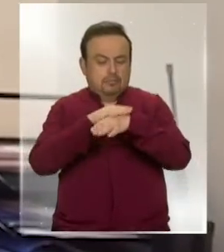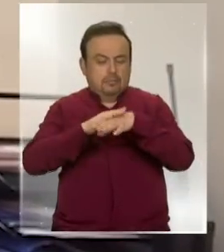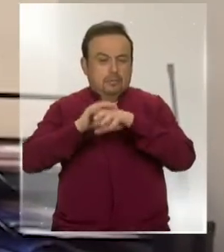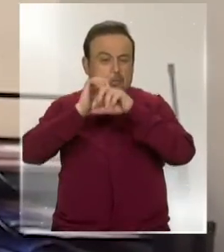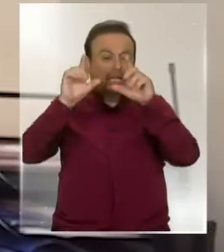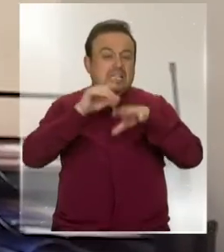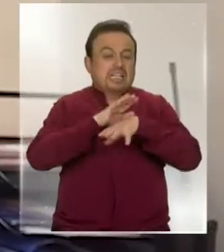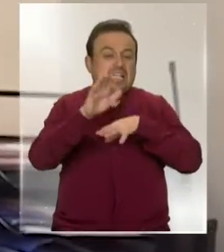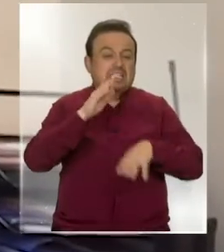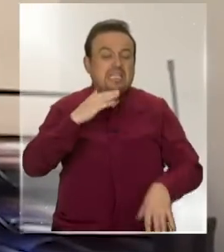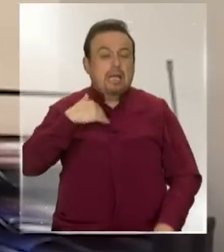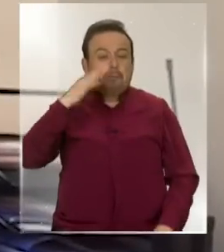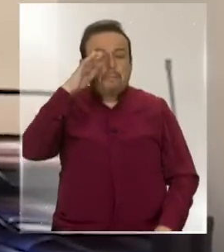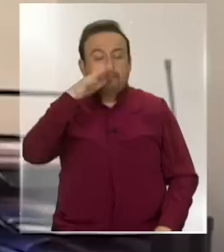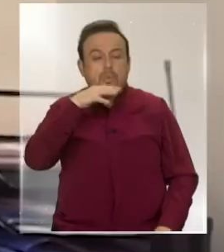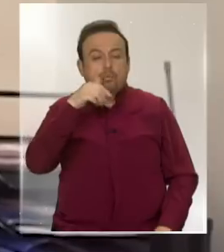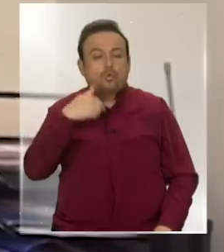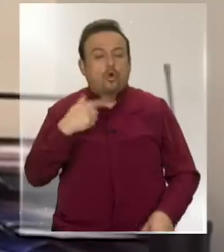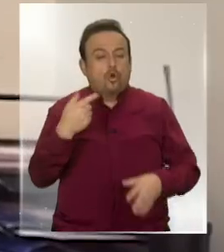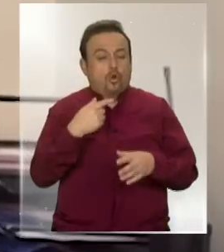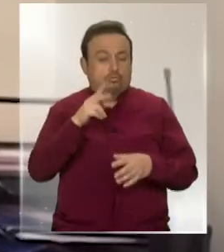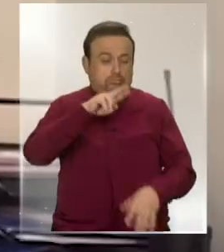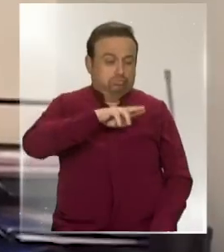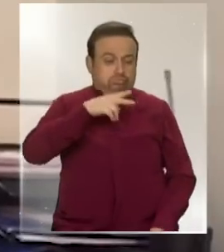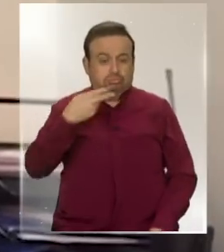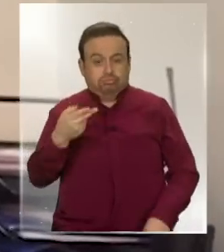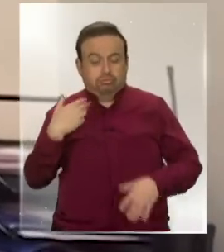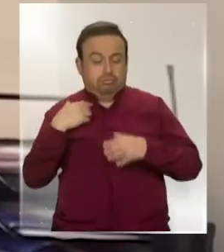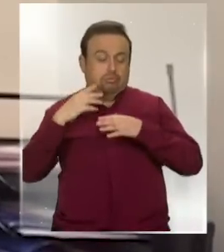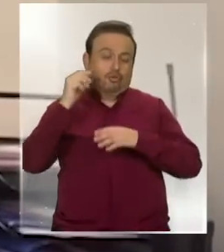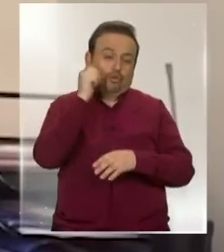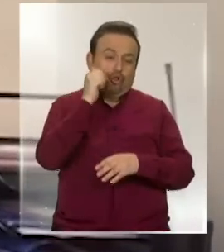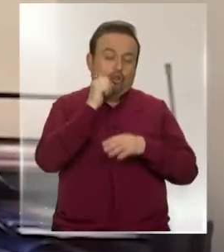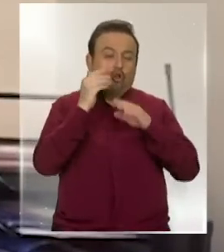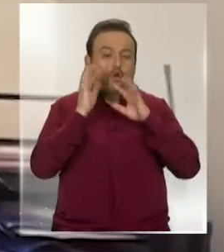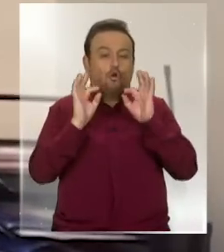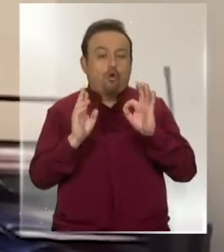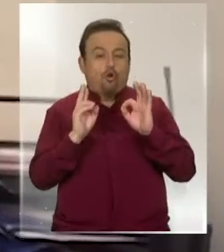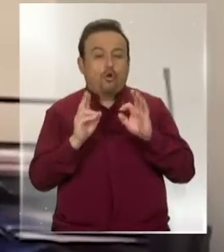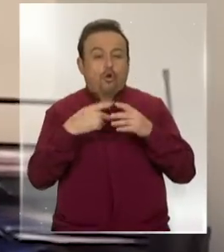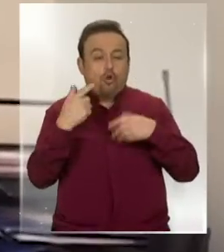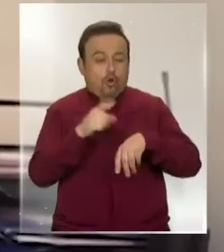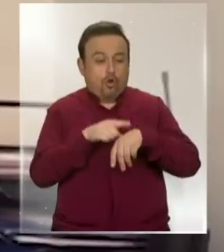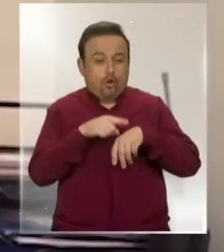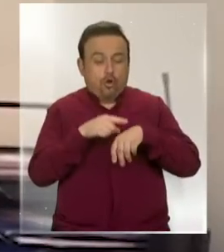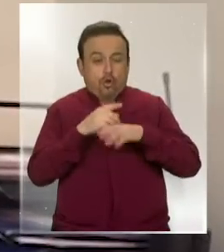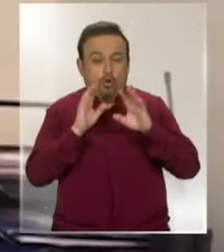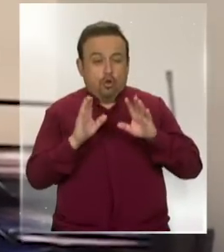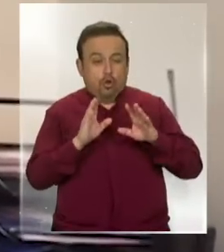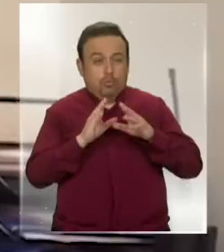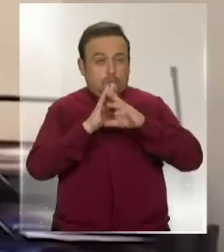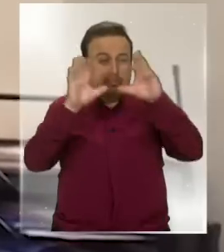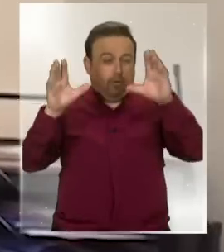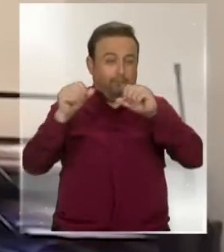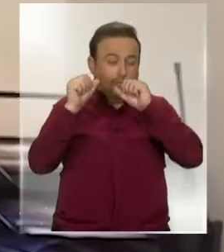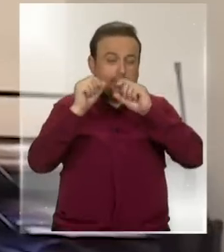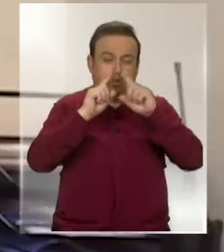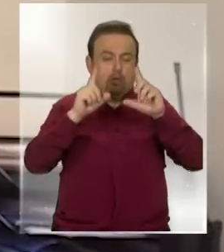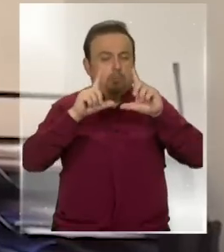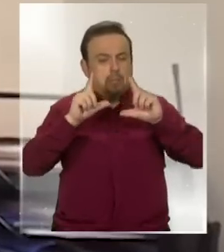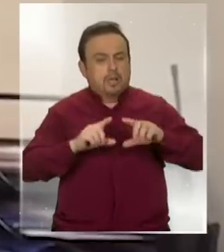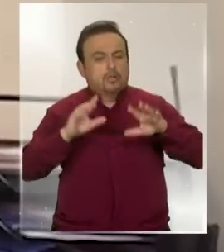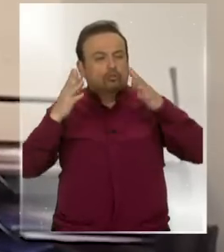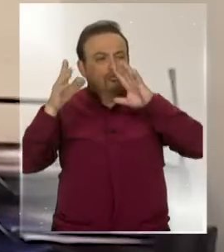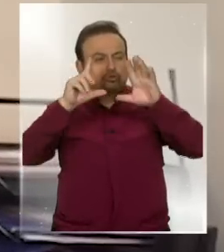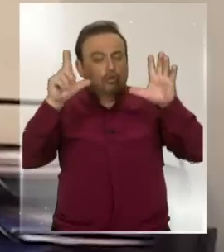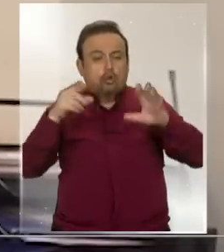15 minutos por lado, idealmente diario, y teniendo la precaución de no tomar a las horas TIC de donde el sol es más dañino. Y tener